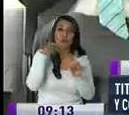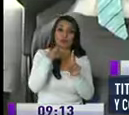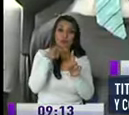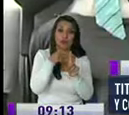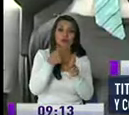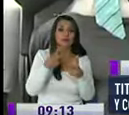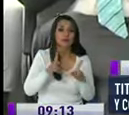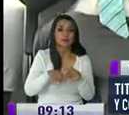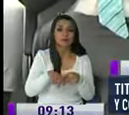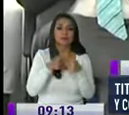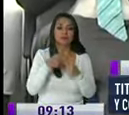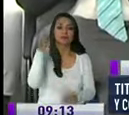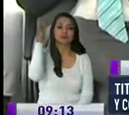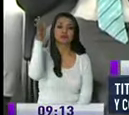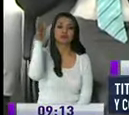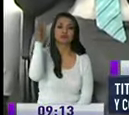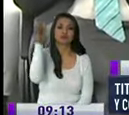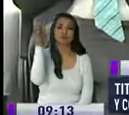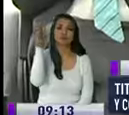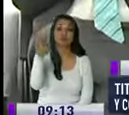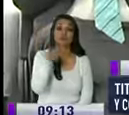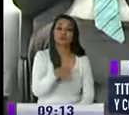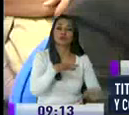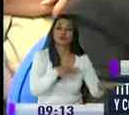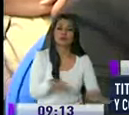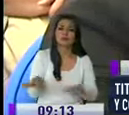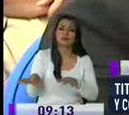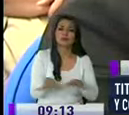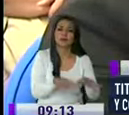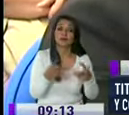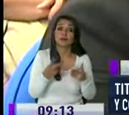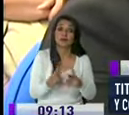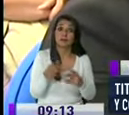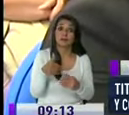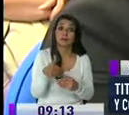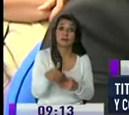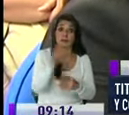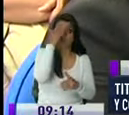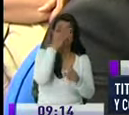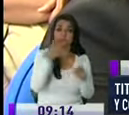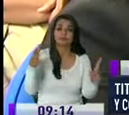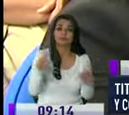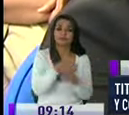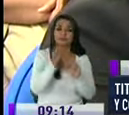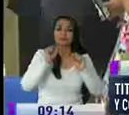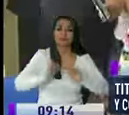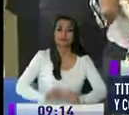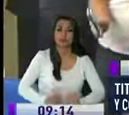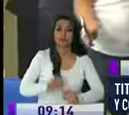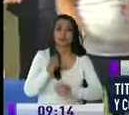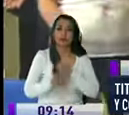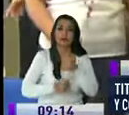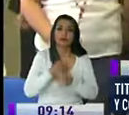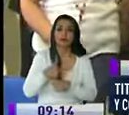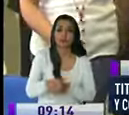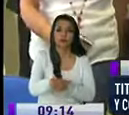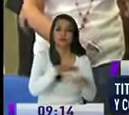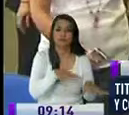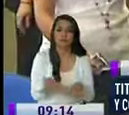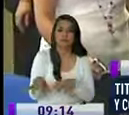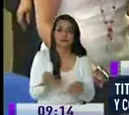comenzó su alocución haciendo referencia a varios de los adelantos conseguidos por el organismo durante el último año de gestión